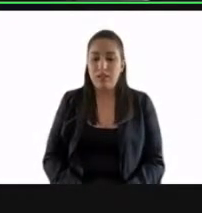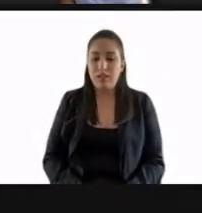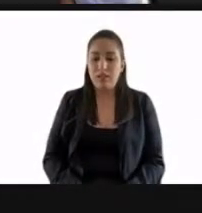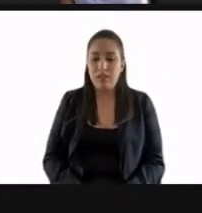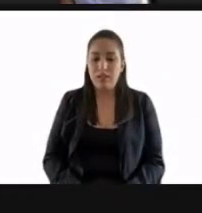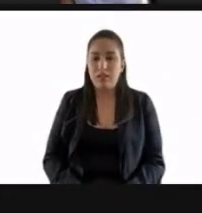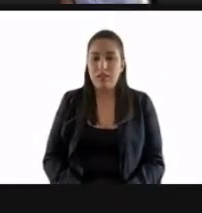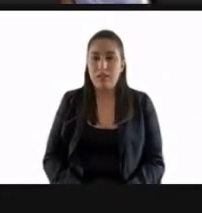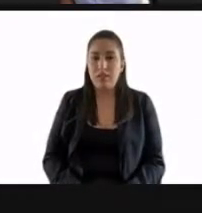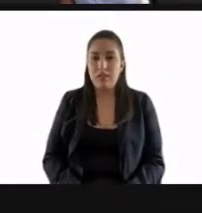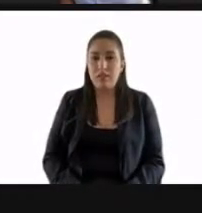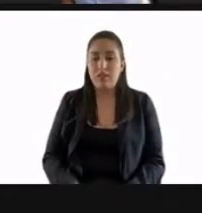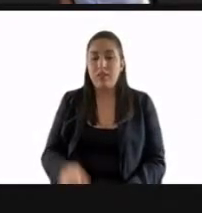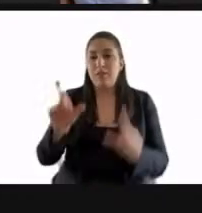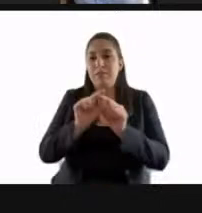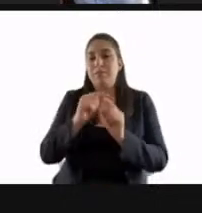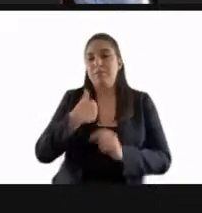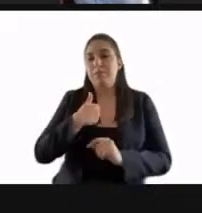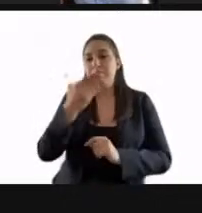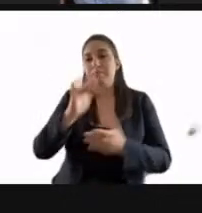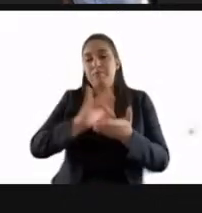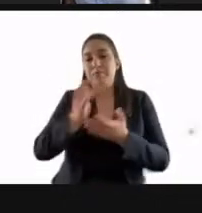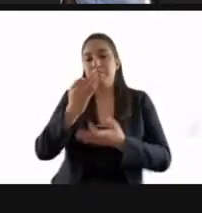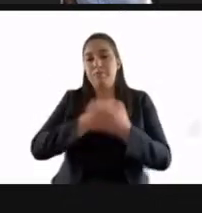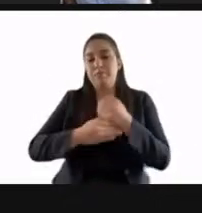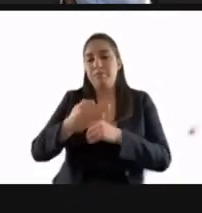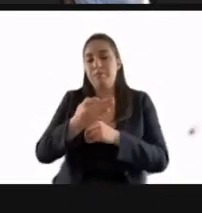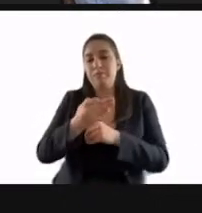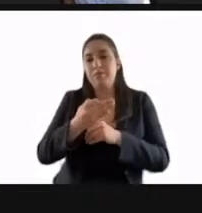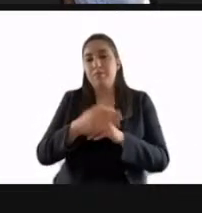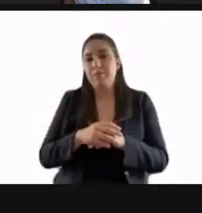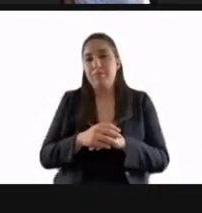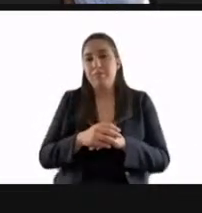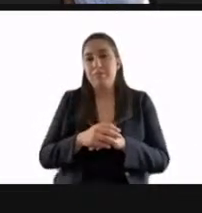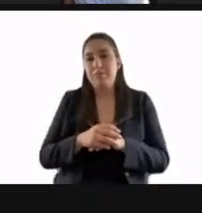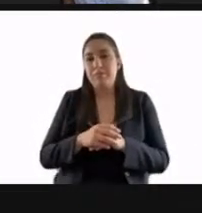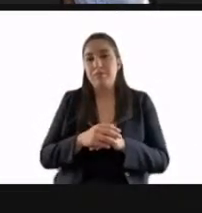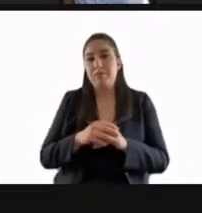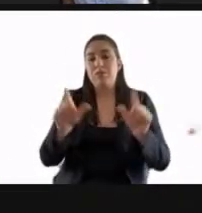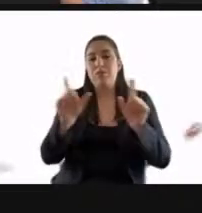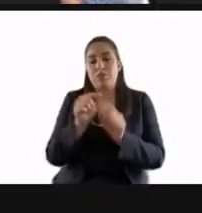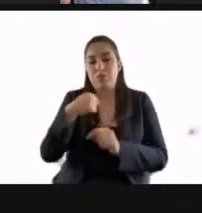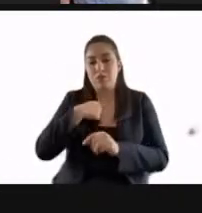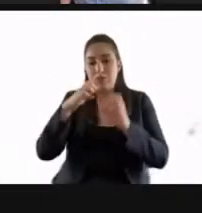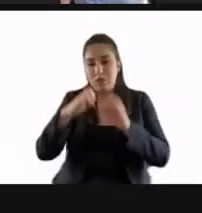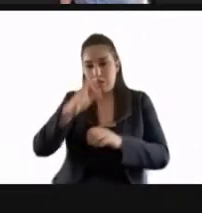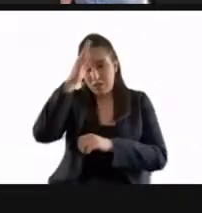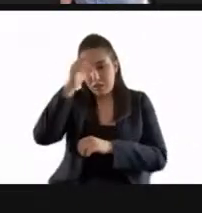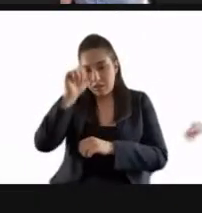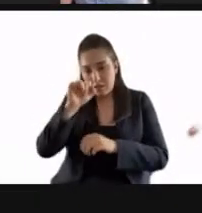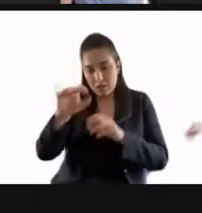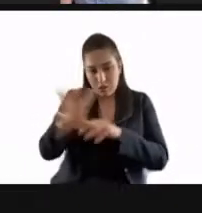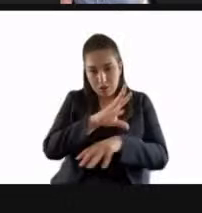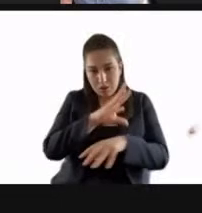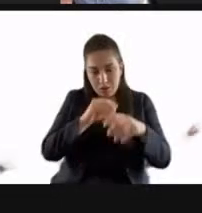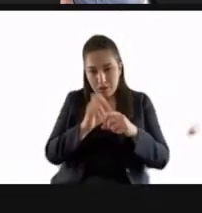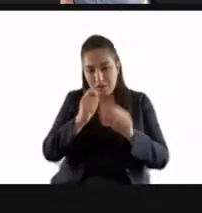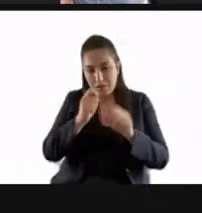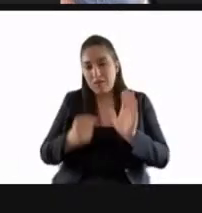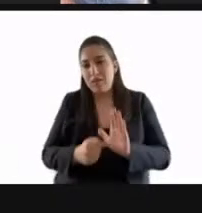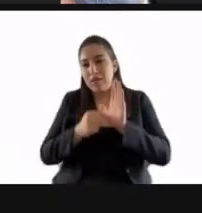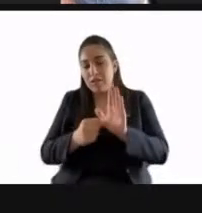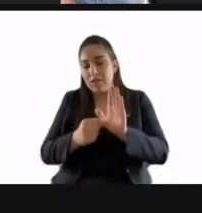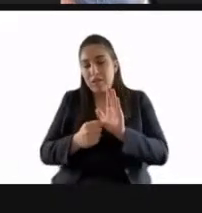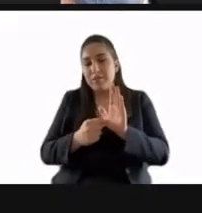Nada más. Muchísimas gracias, diputada presidenta. Yo sí, dejar constancia que estoy de acuerdo y a favor en lo general y en lo particular en la entrega al